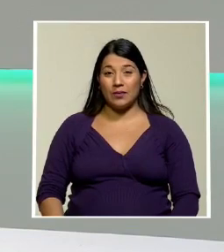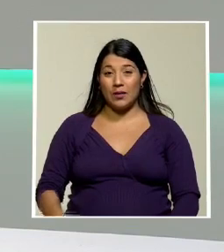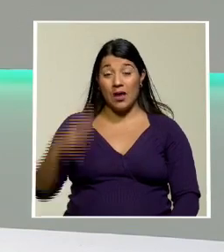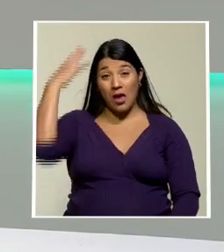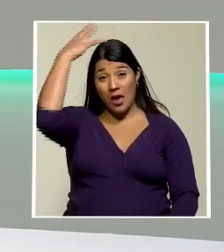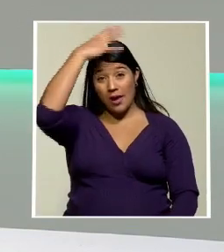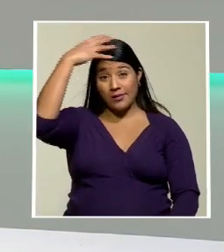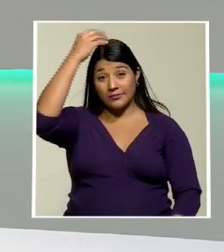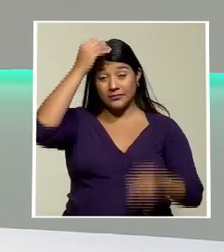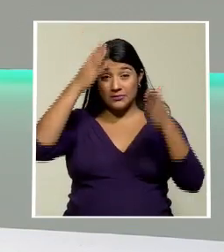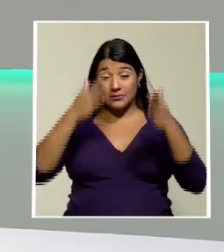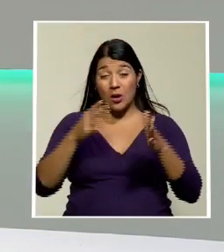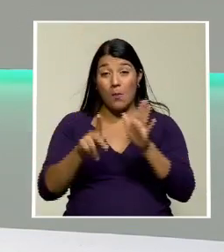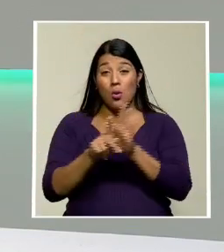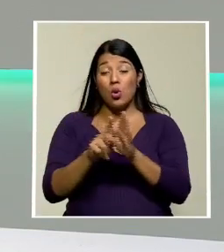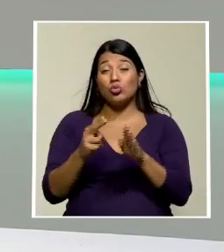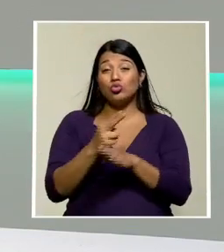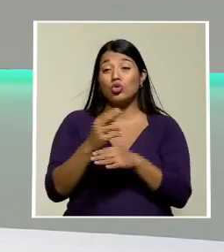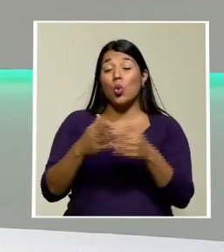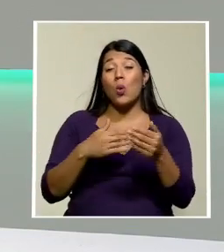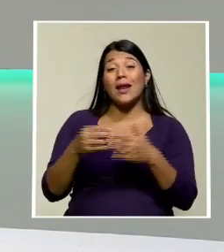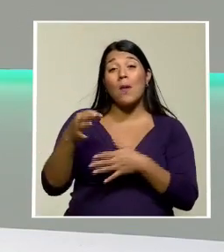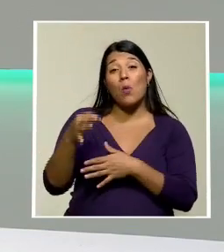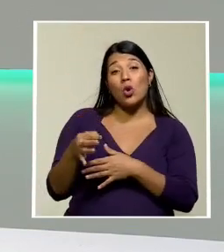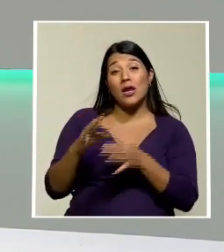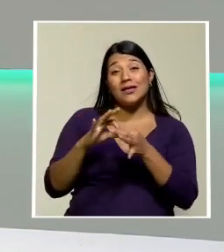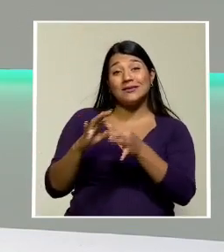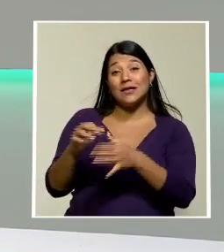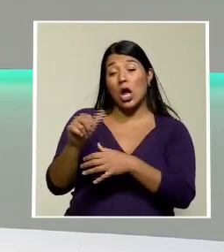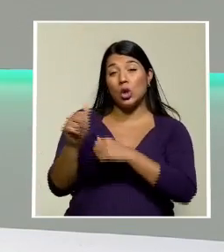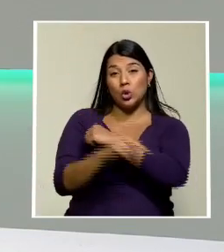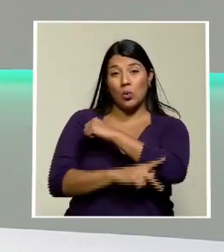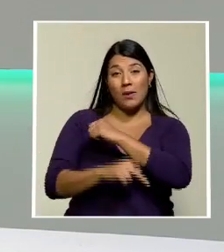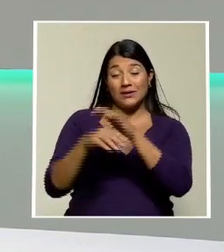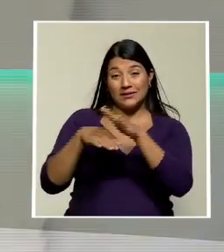prohibieron el uso de cualquier tipo de moneda extranjera en Afganistán